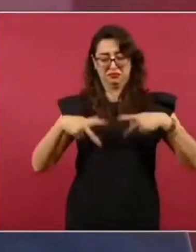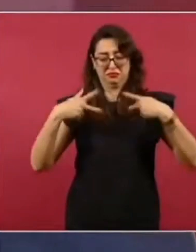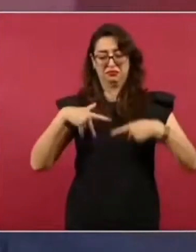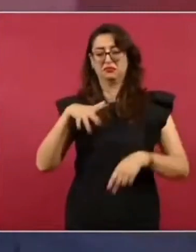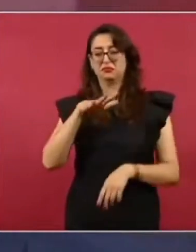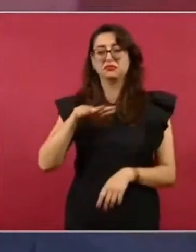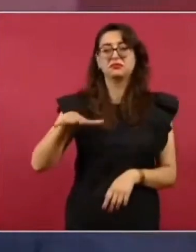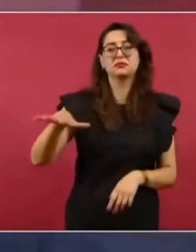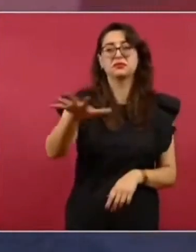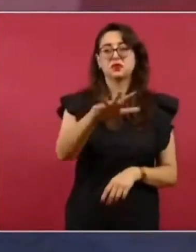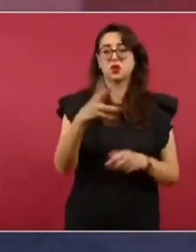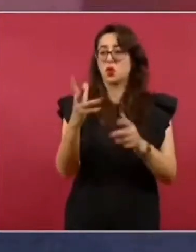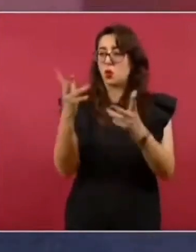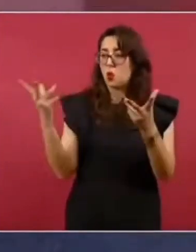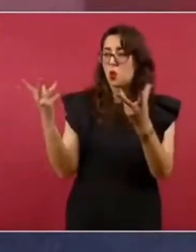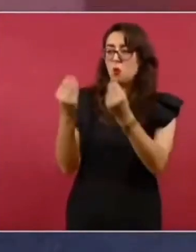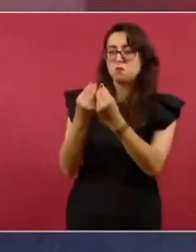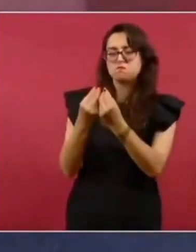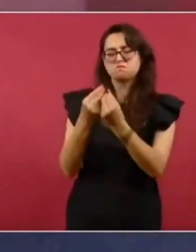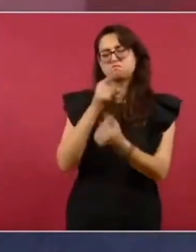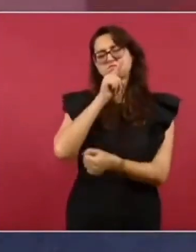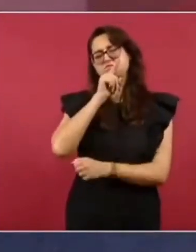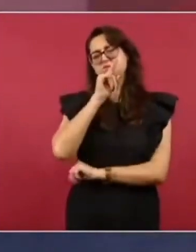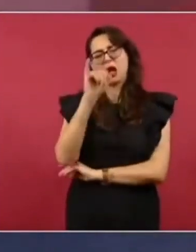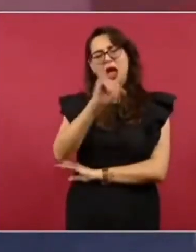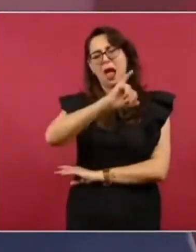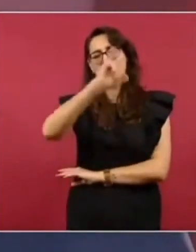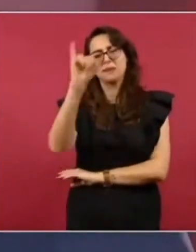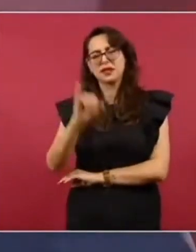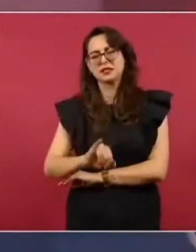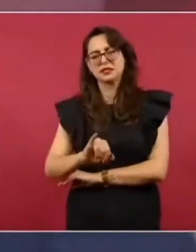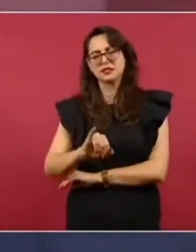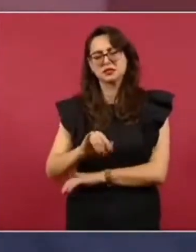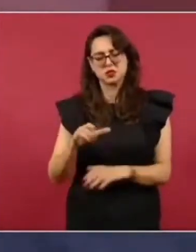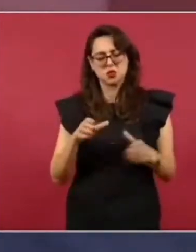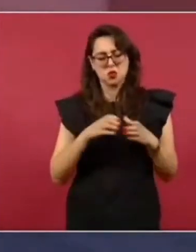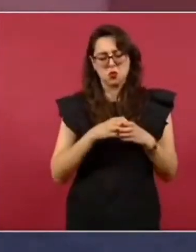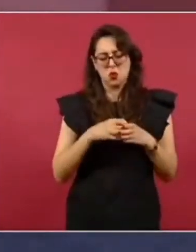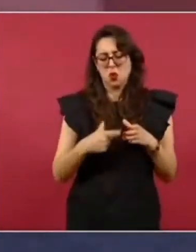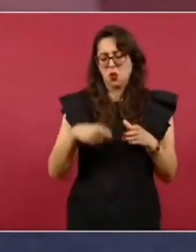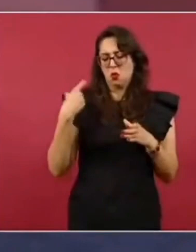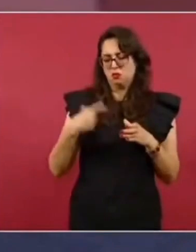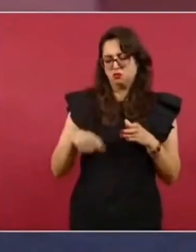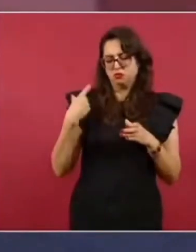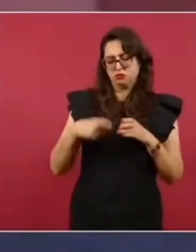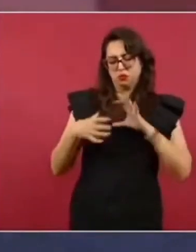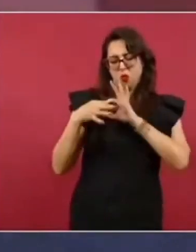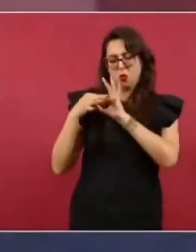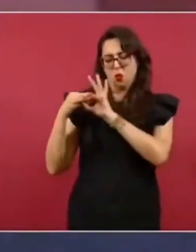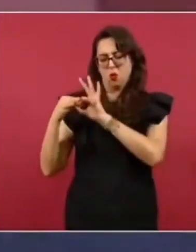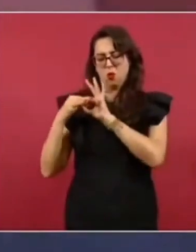y cercana al poder, pero ahora